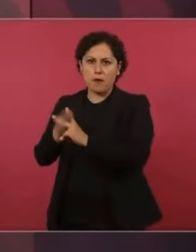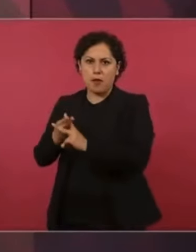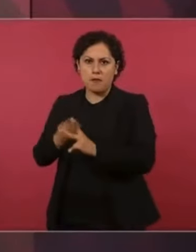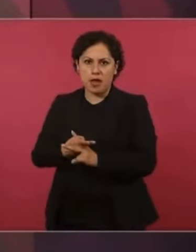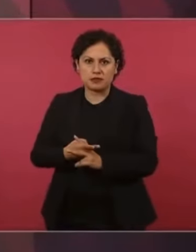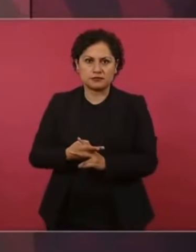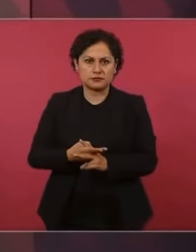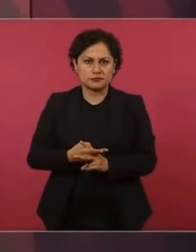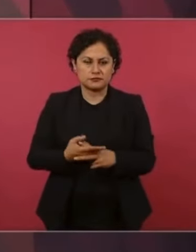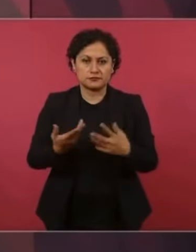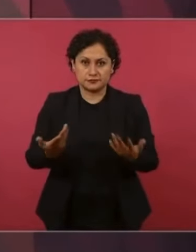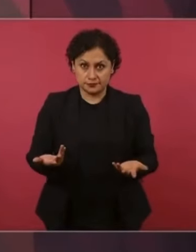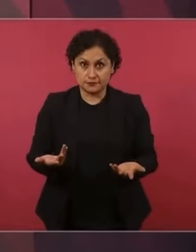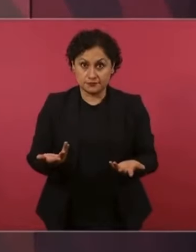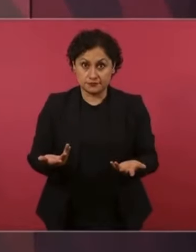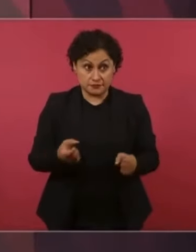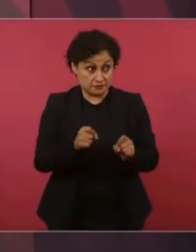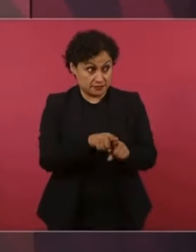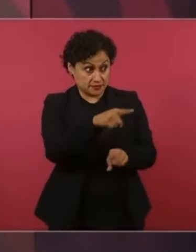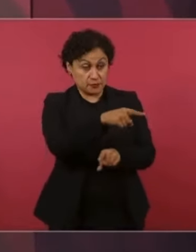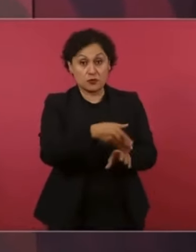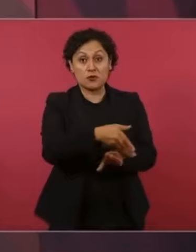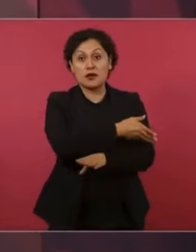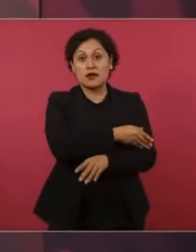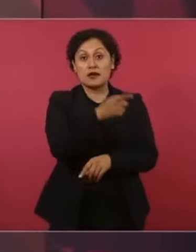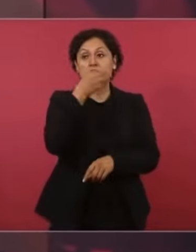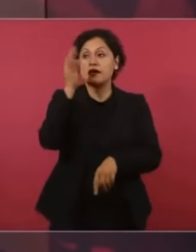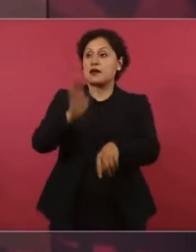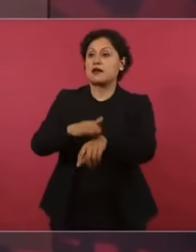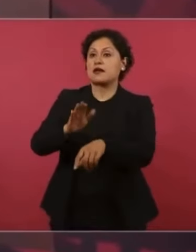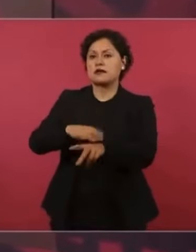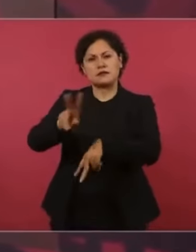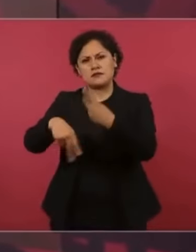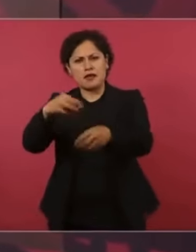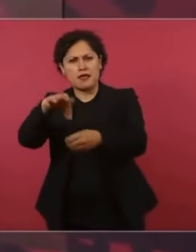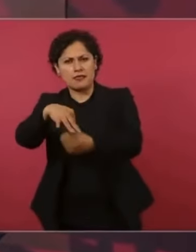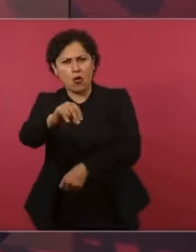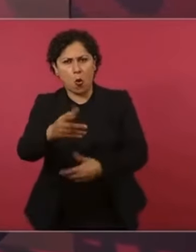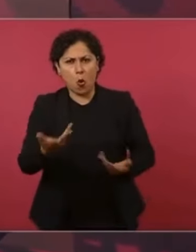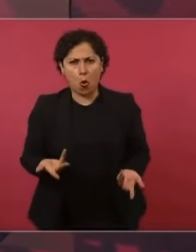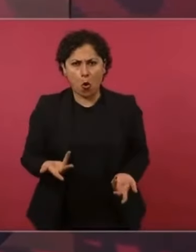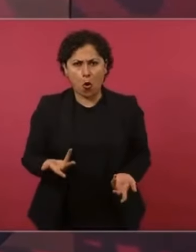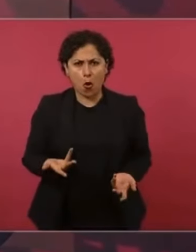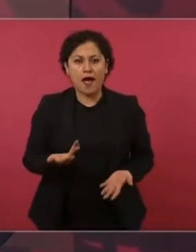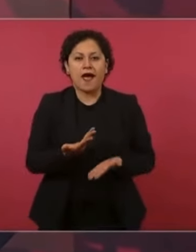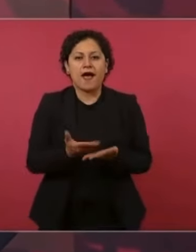votar, además sosteniendo que éramos iguales.